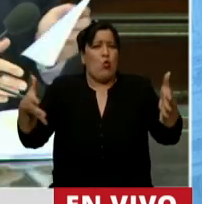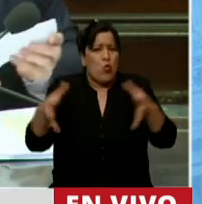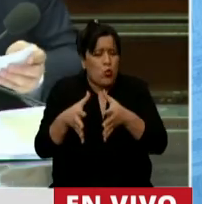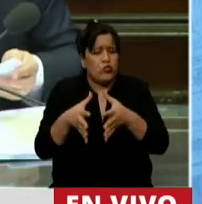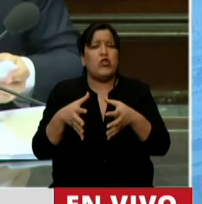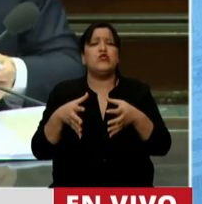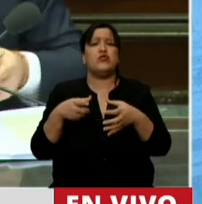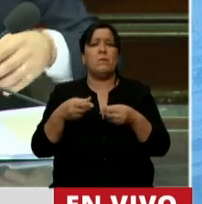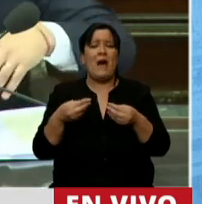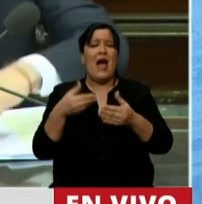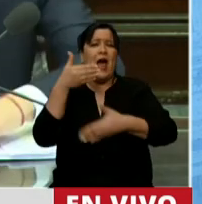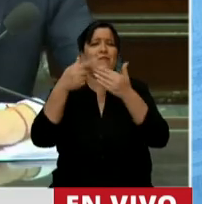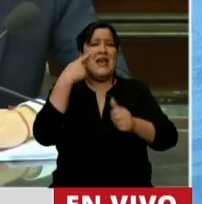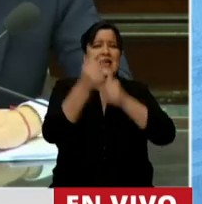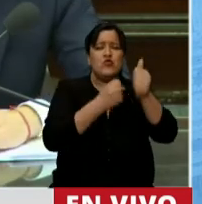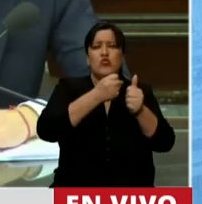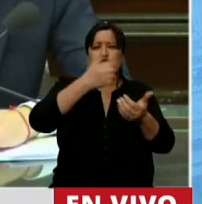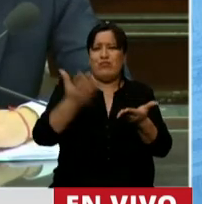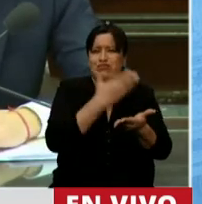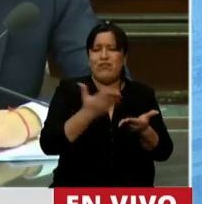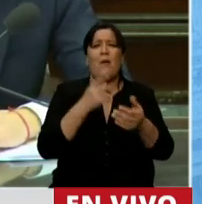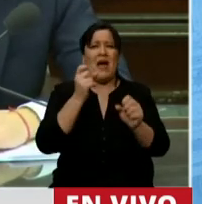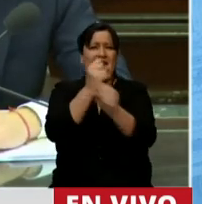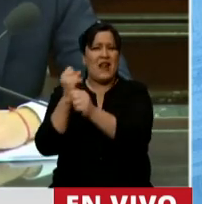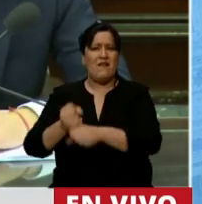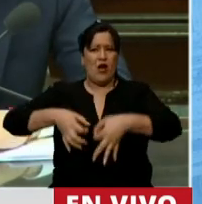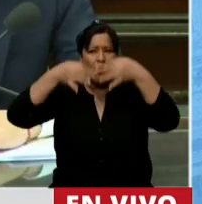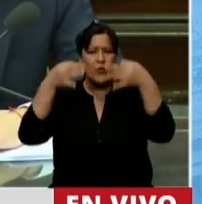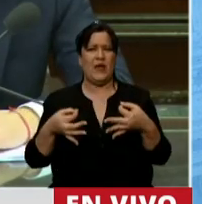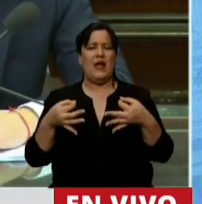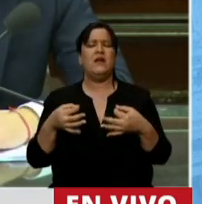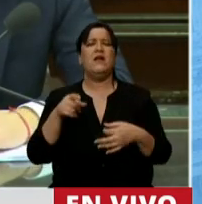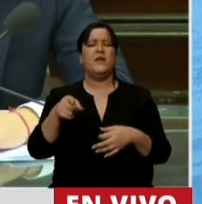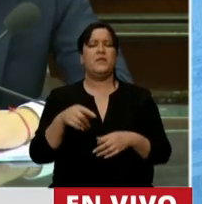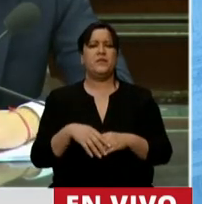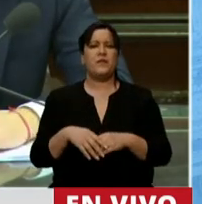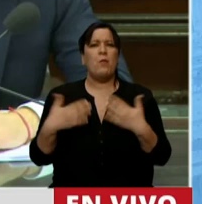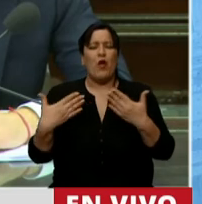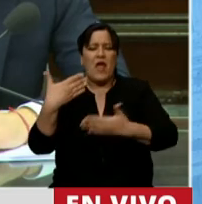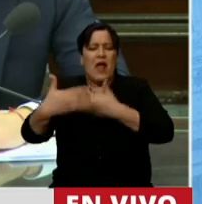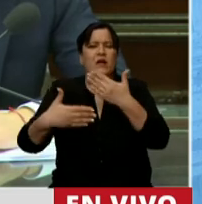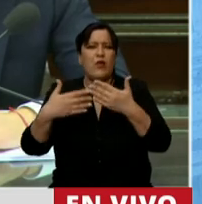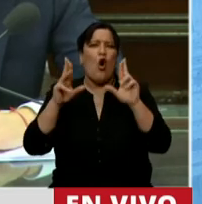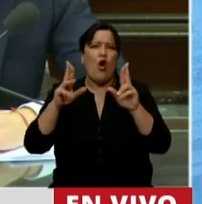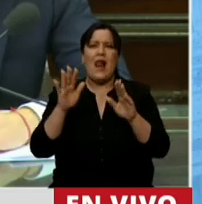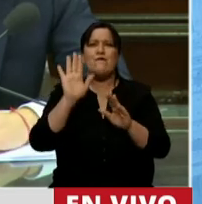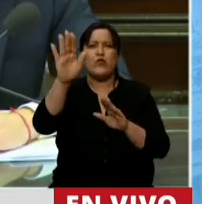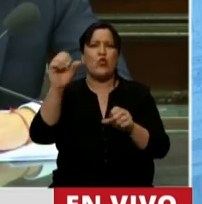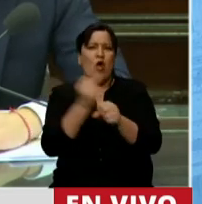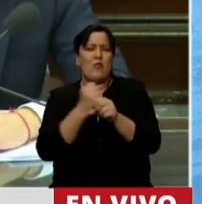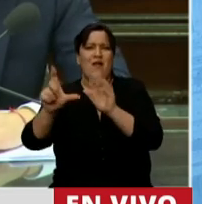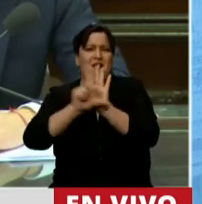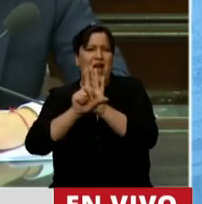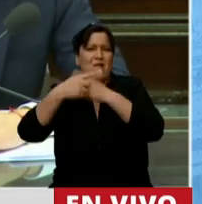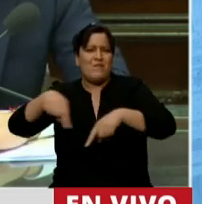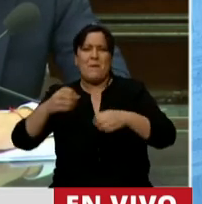adentro levantando la industria y generando trabajos genuinos, que trataría es poder avanzar con leyes que van a favorecer los